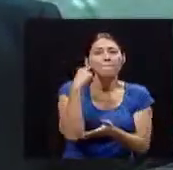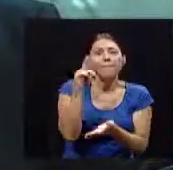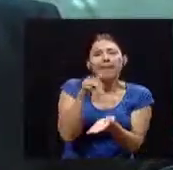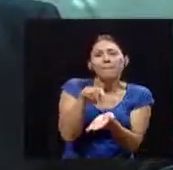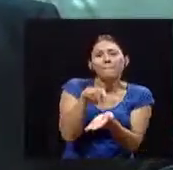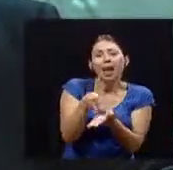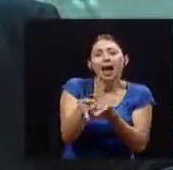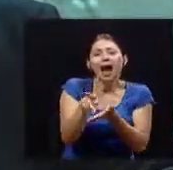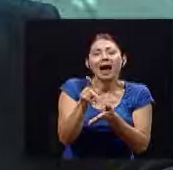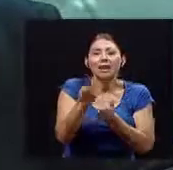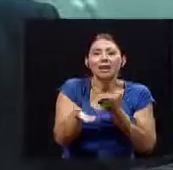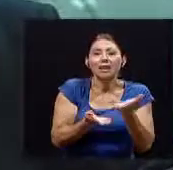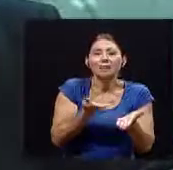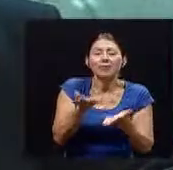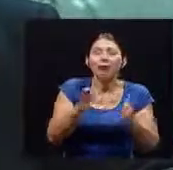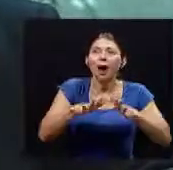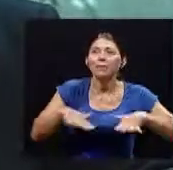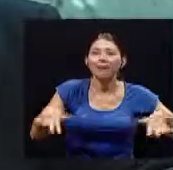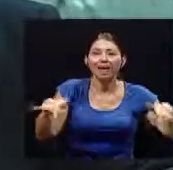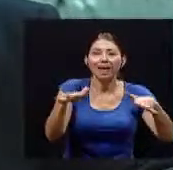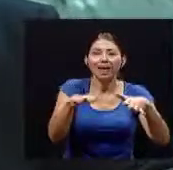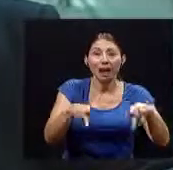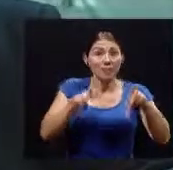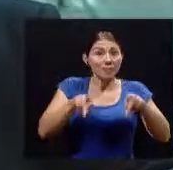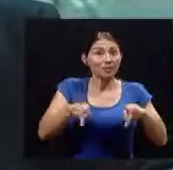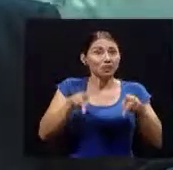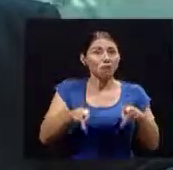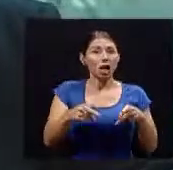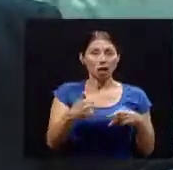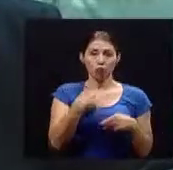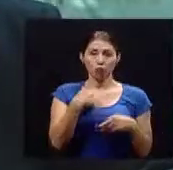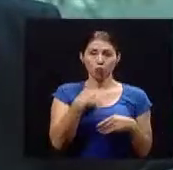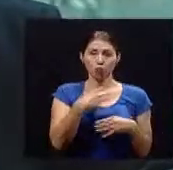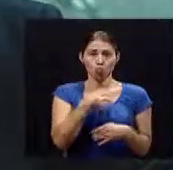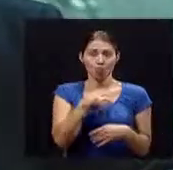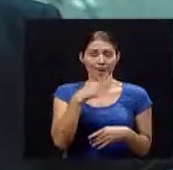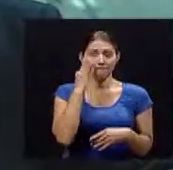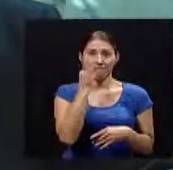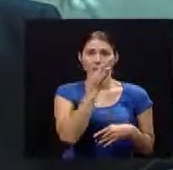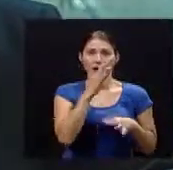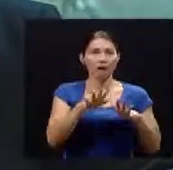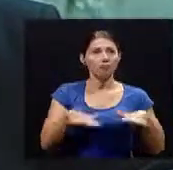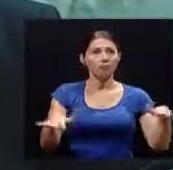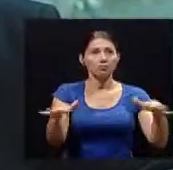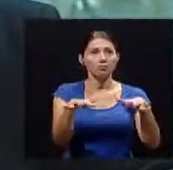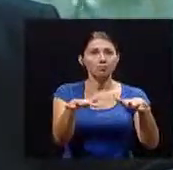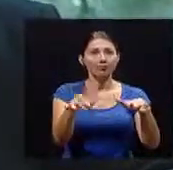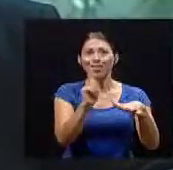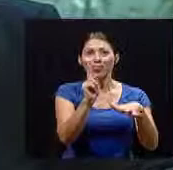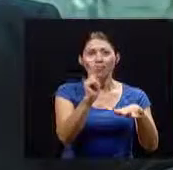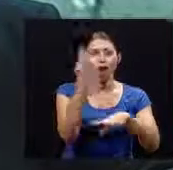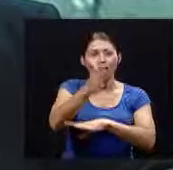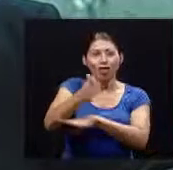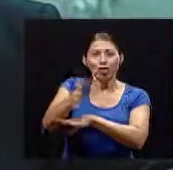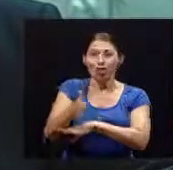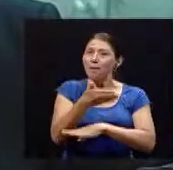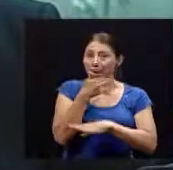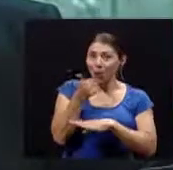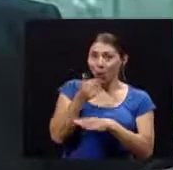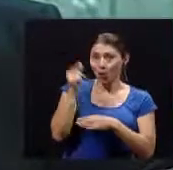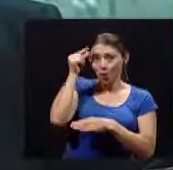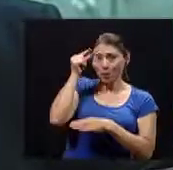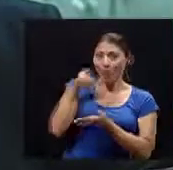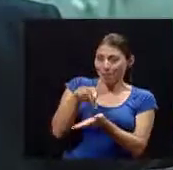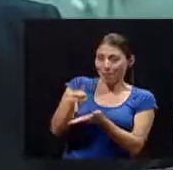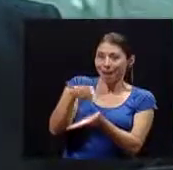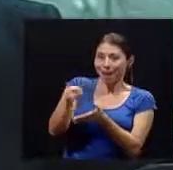servicio ambiental a aquellas personas que deciden mantener los bosques y por supuesto que estímulos con este tipo de programas que ha hecho que